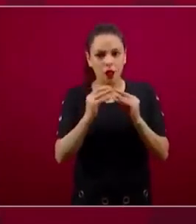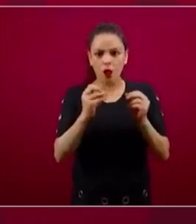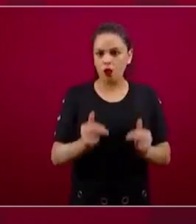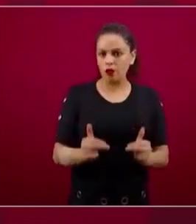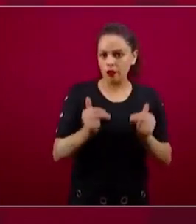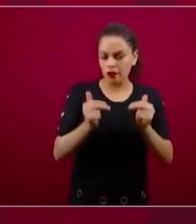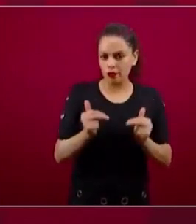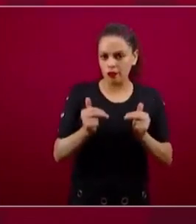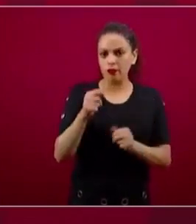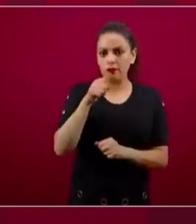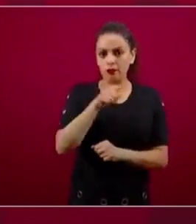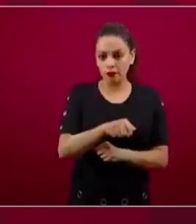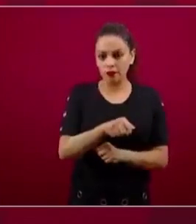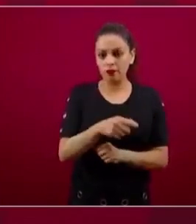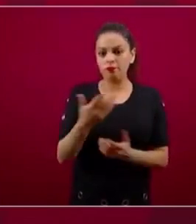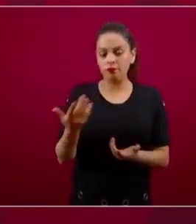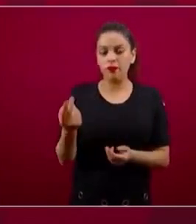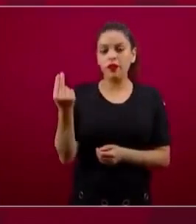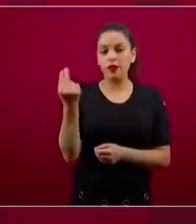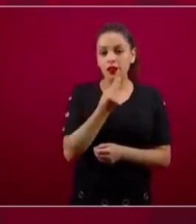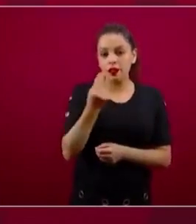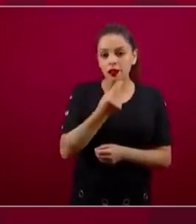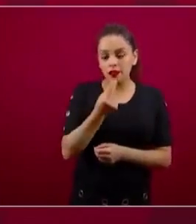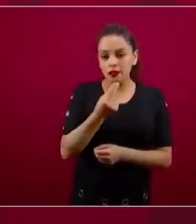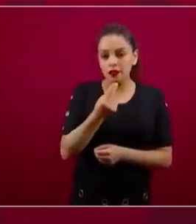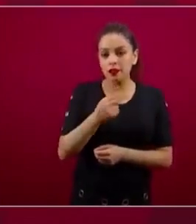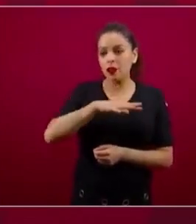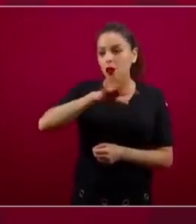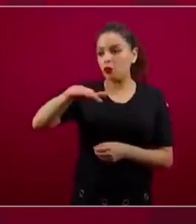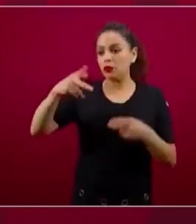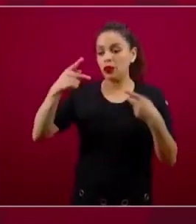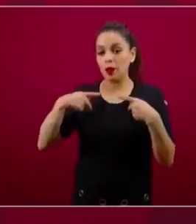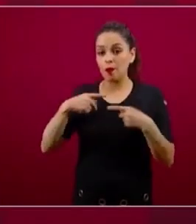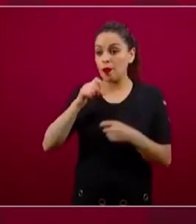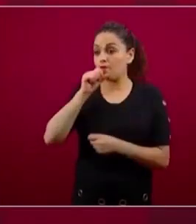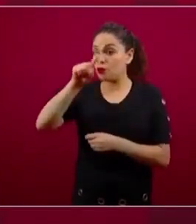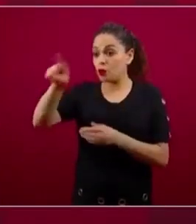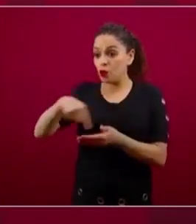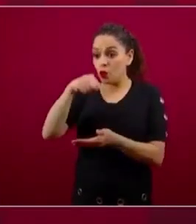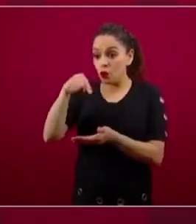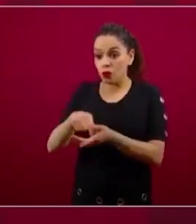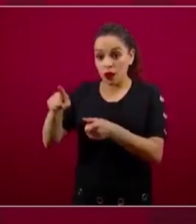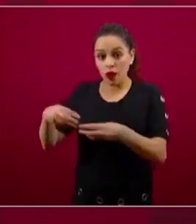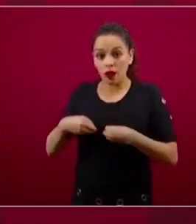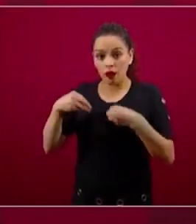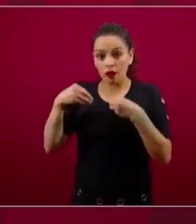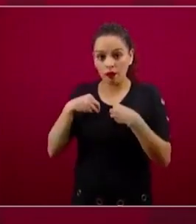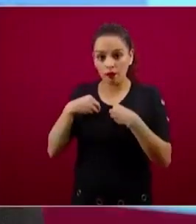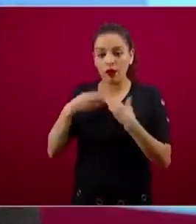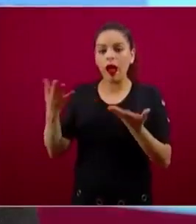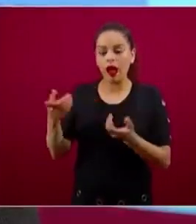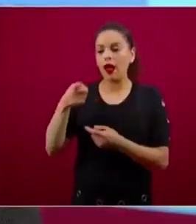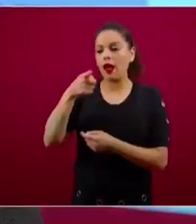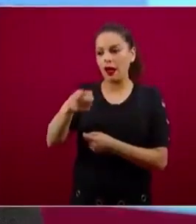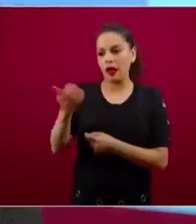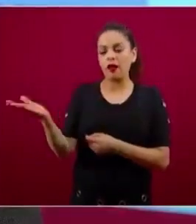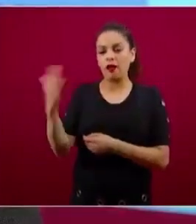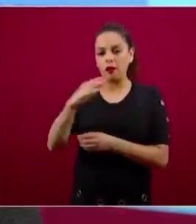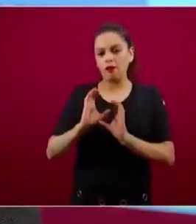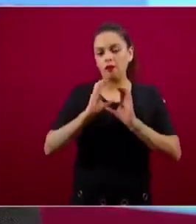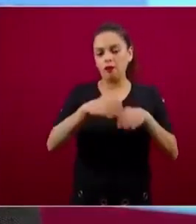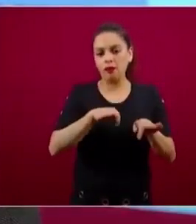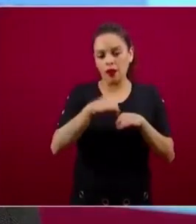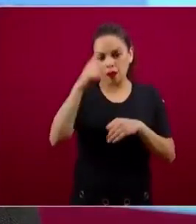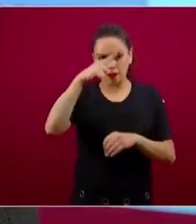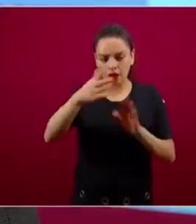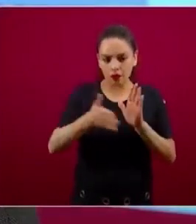necesidad de poder contratar mano local. Y bueno, obviamente el fin, uno de los fines últimos del programa es mejorar